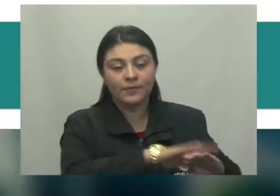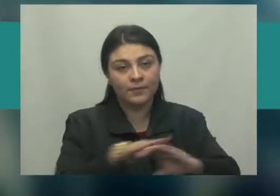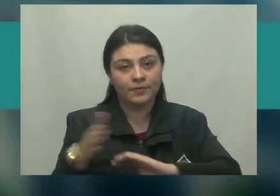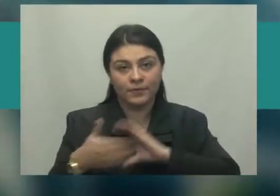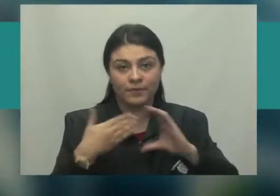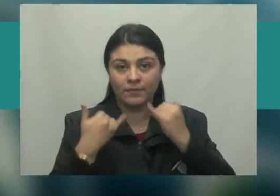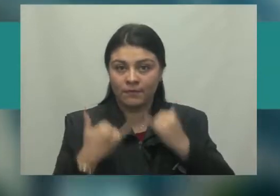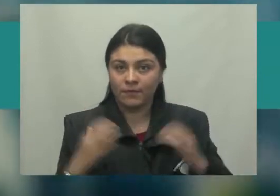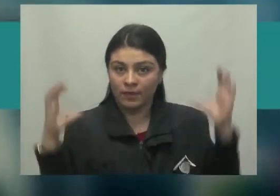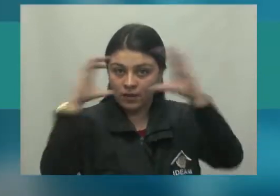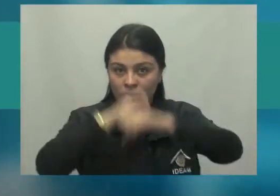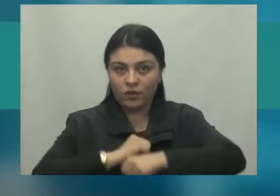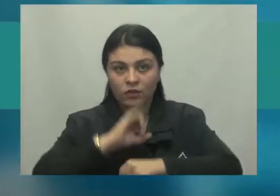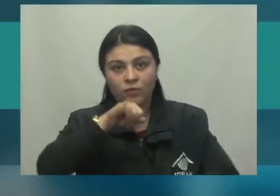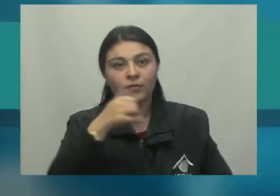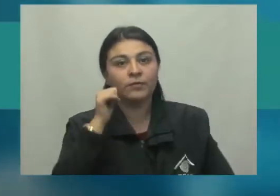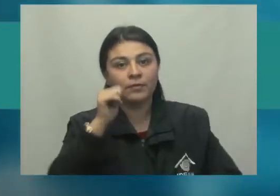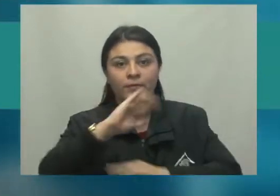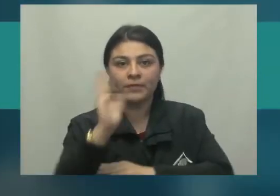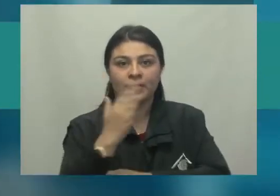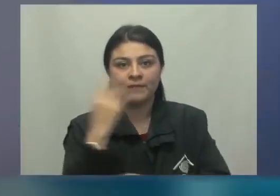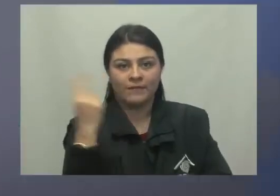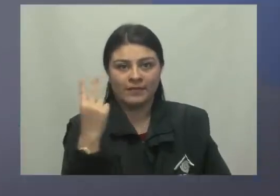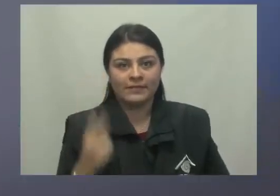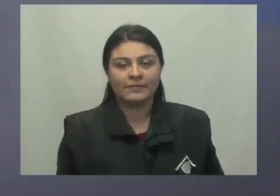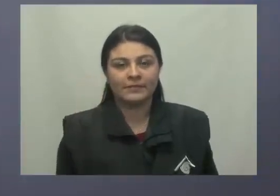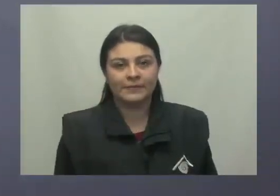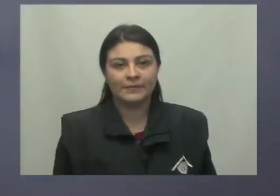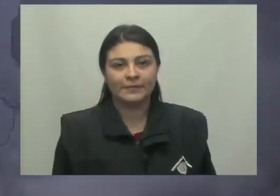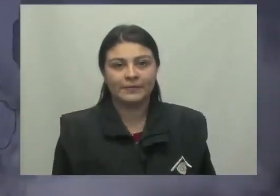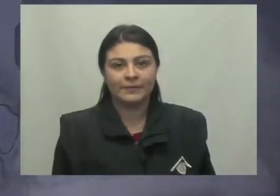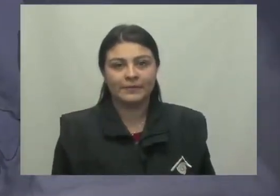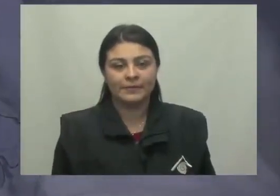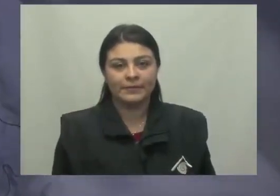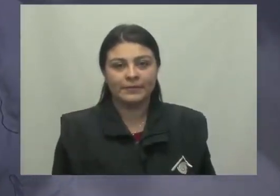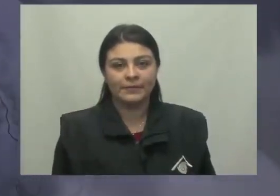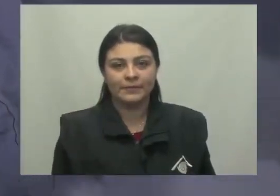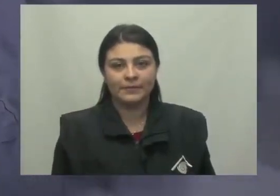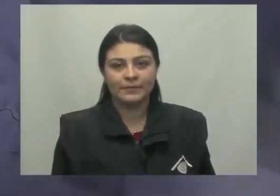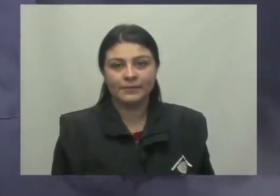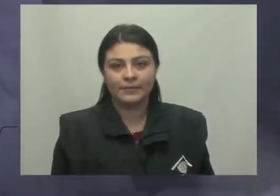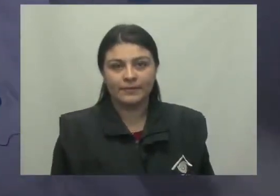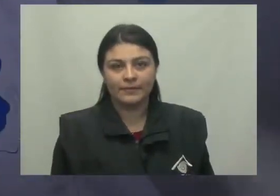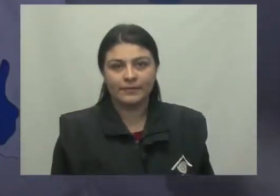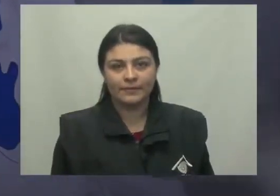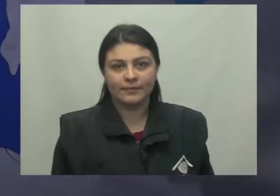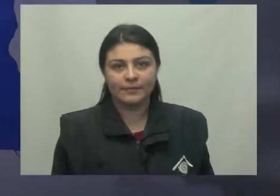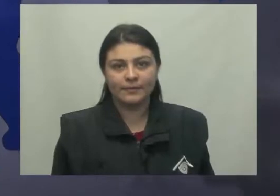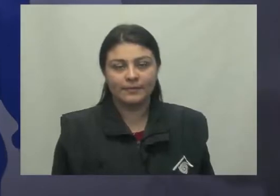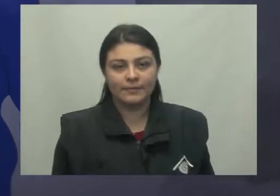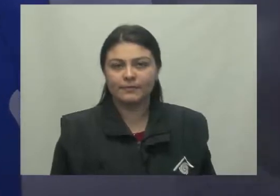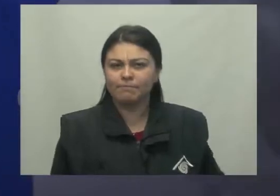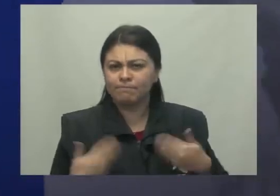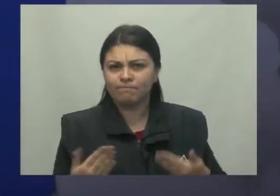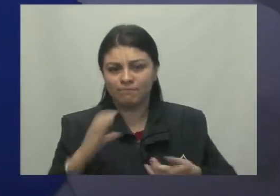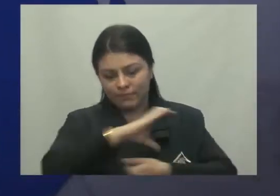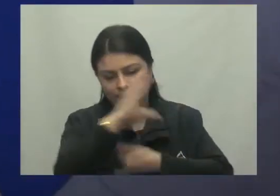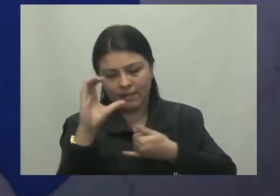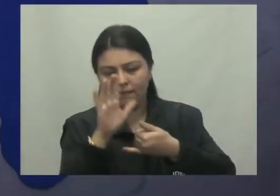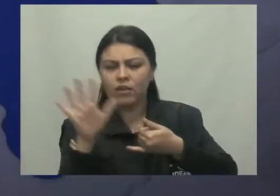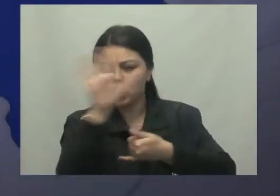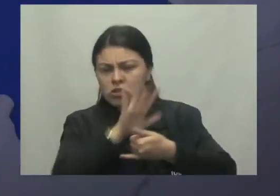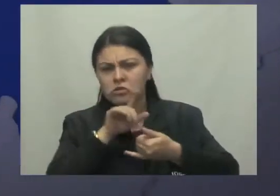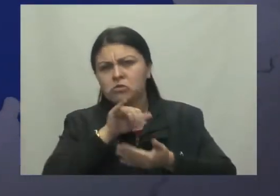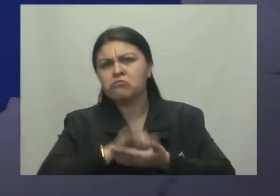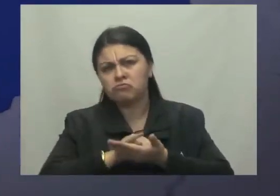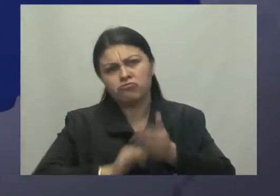Pronóstico del tiempo para la noche del jueves y la madrugada del viernes Música En el Caribe se mantendrá el